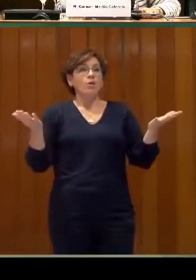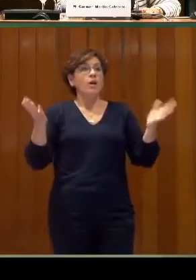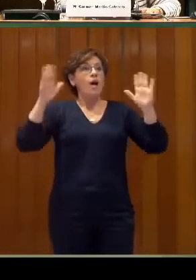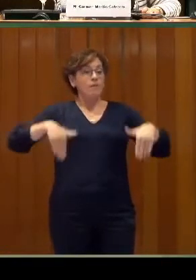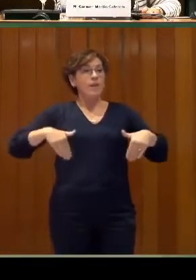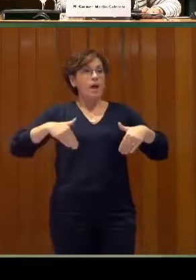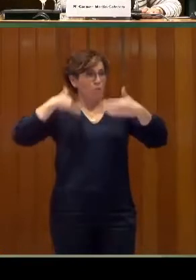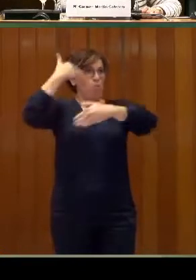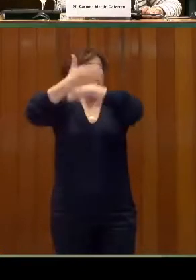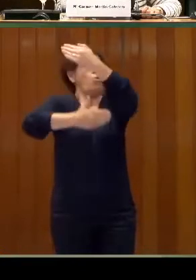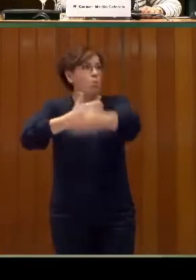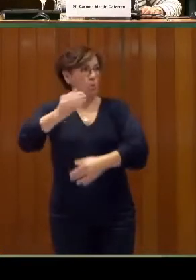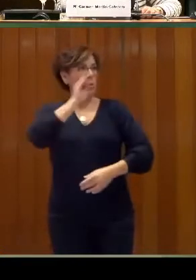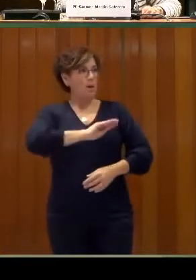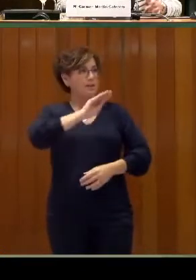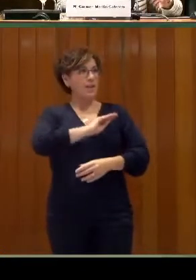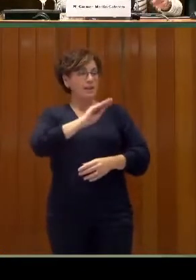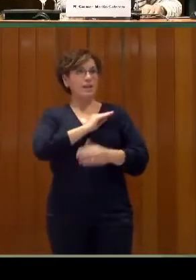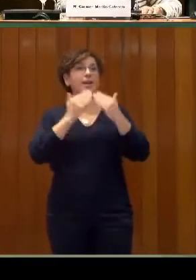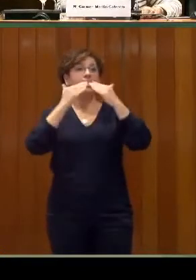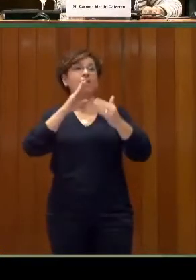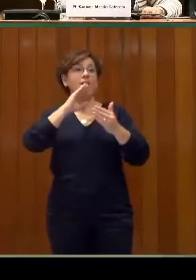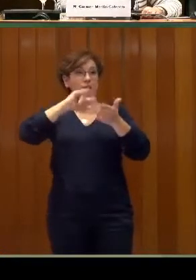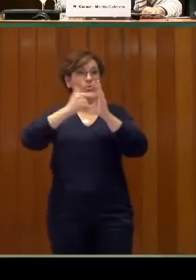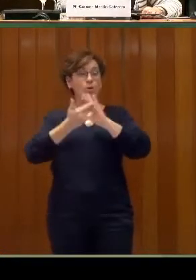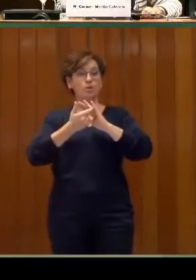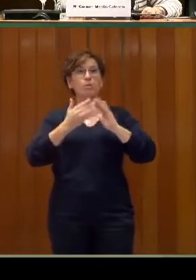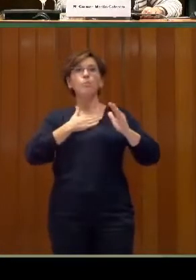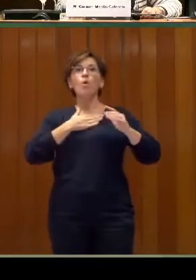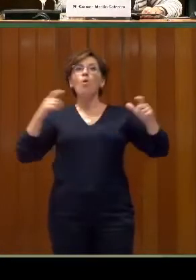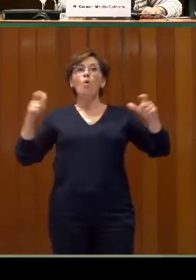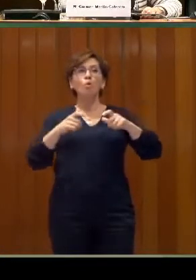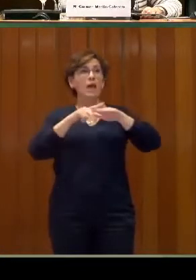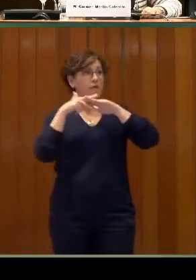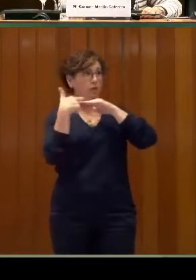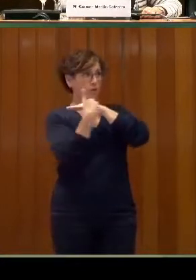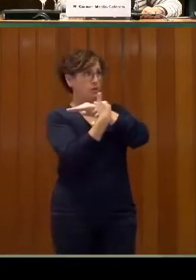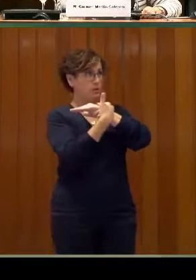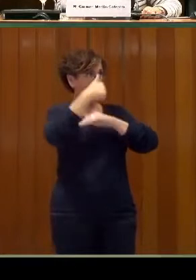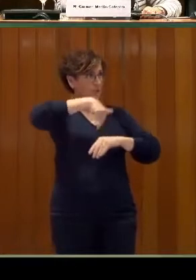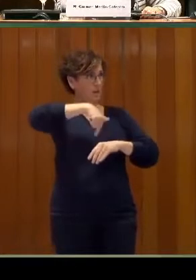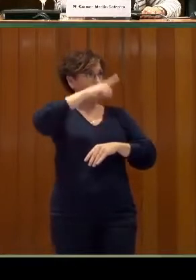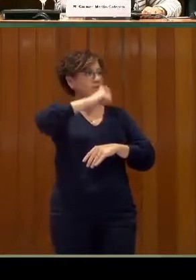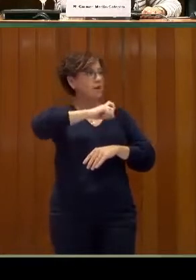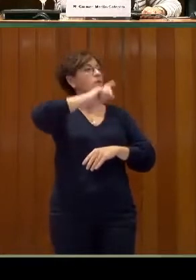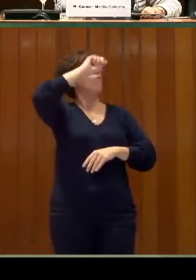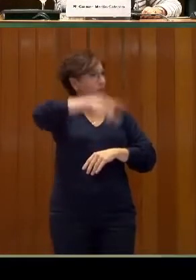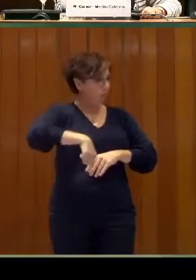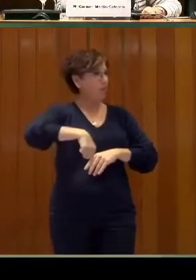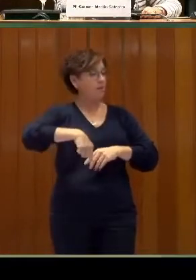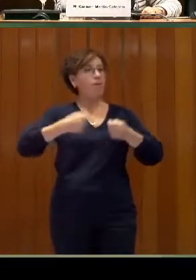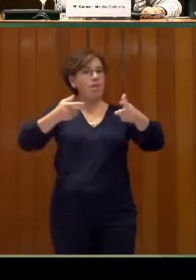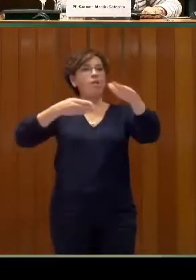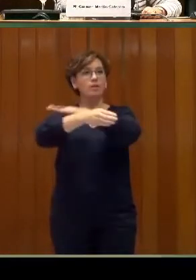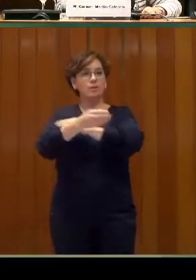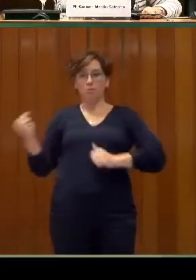todos avanzando mucho con todos los proyectos. Nuestra Junta de Accionistas este año, por ejemplo, también fue accesible, hubo